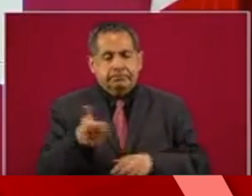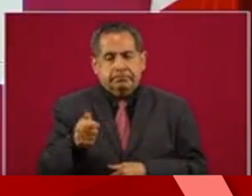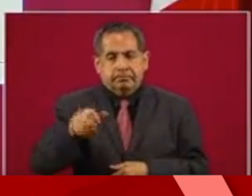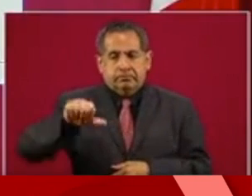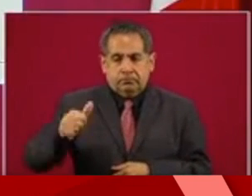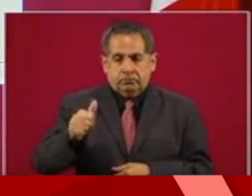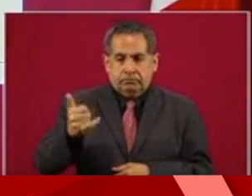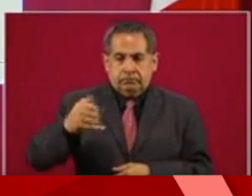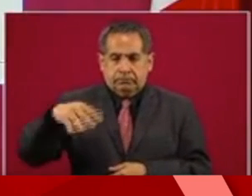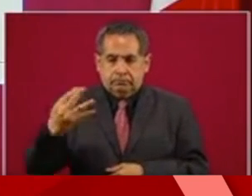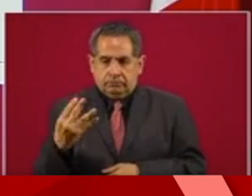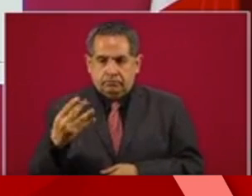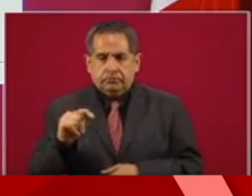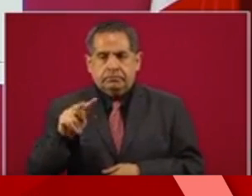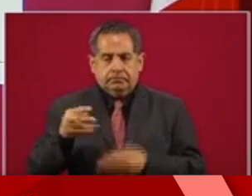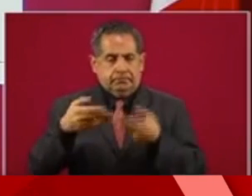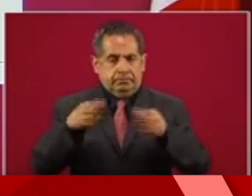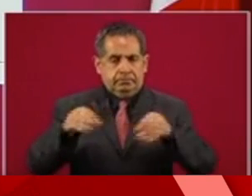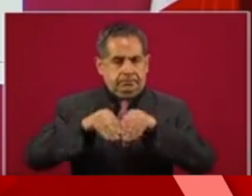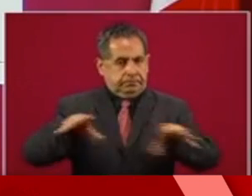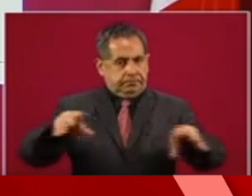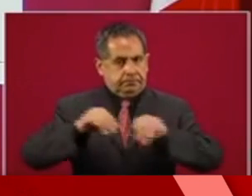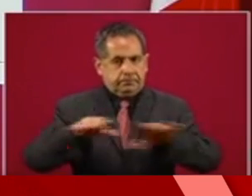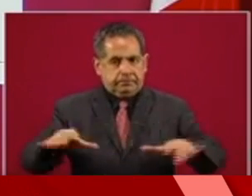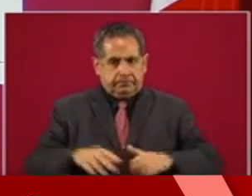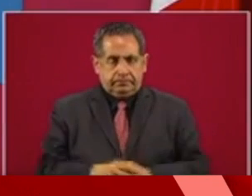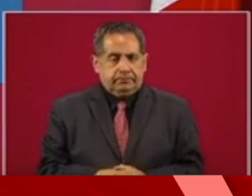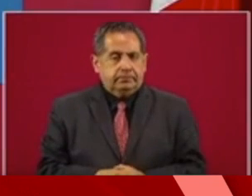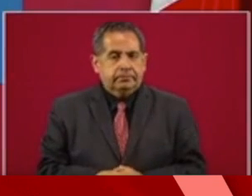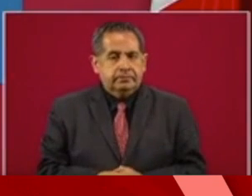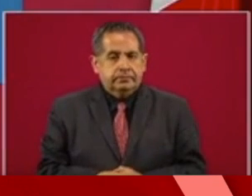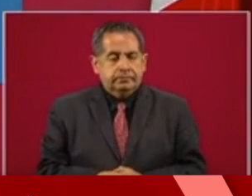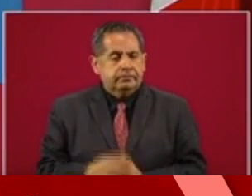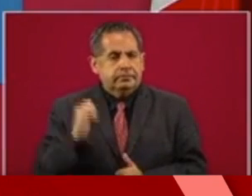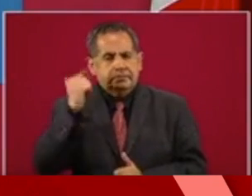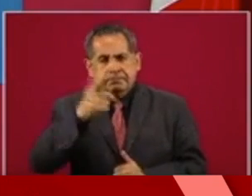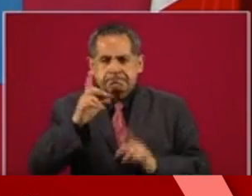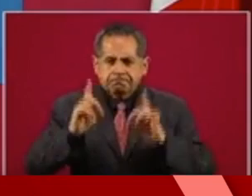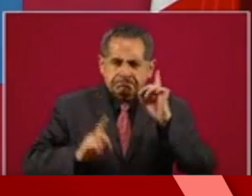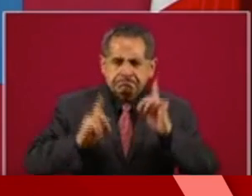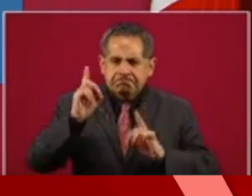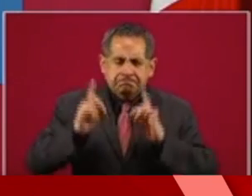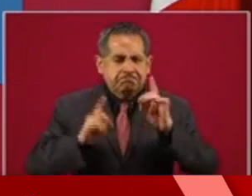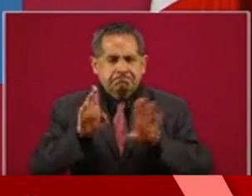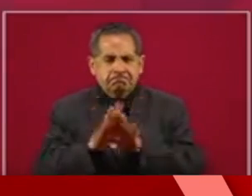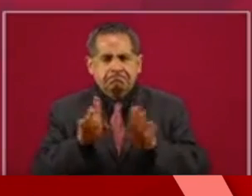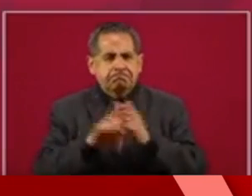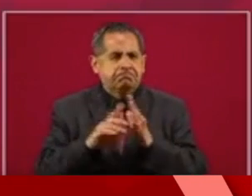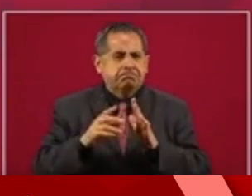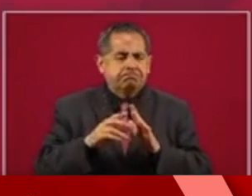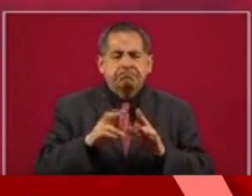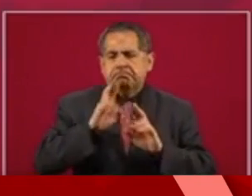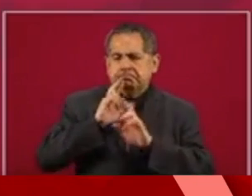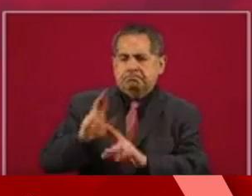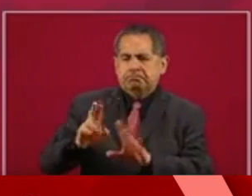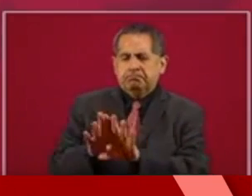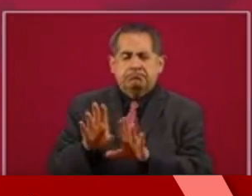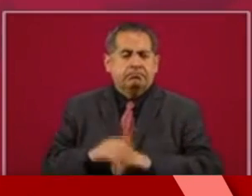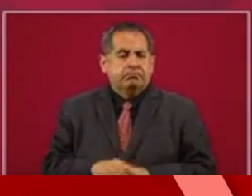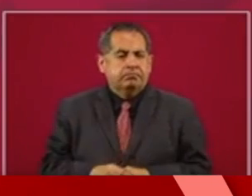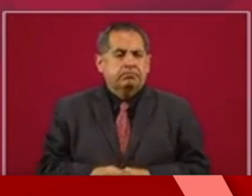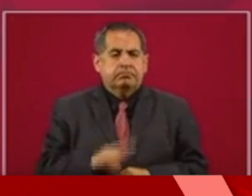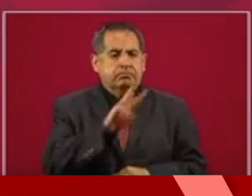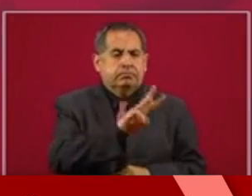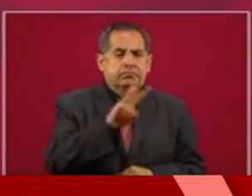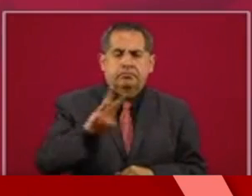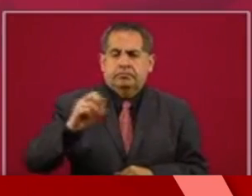14 de Televisión Abierta. Para enviar sus dudas hemos dispuesto los siguientes medios. El portal